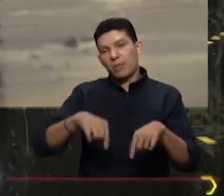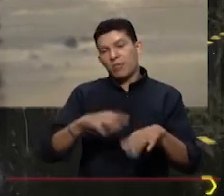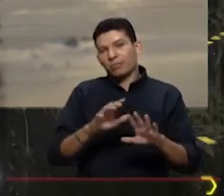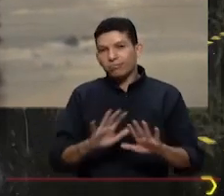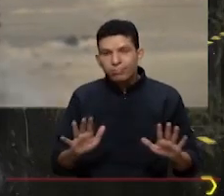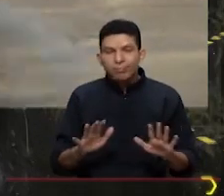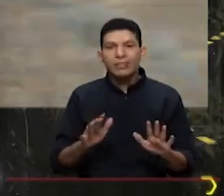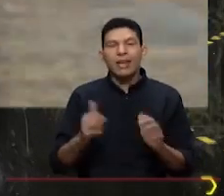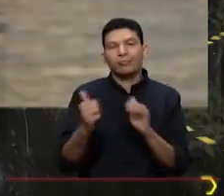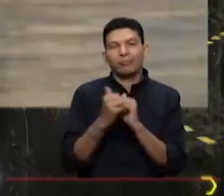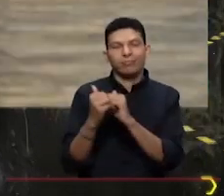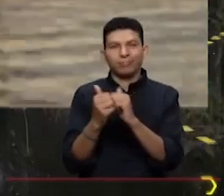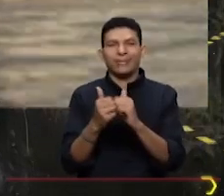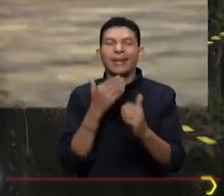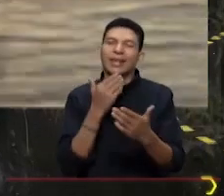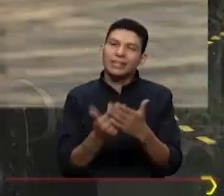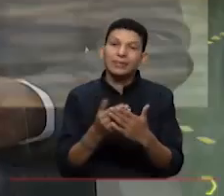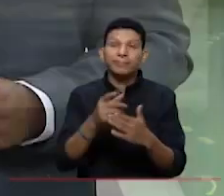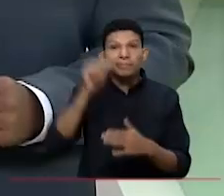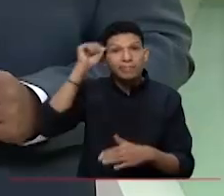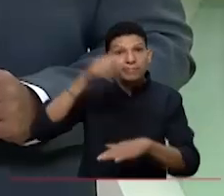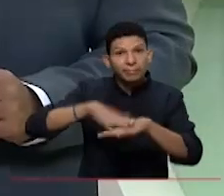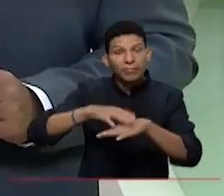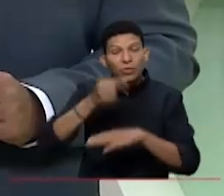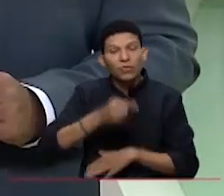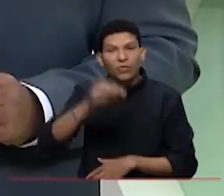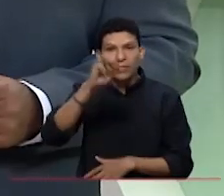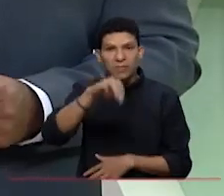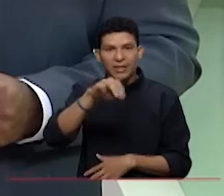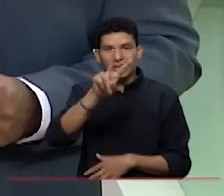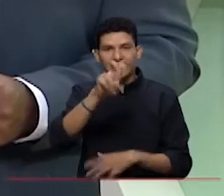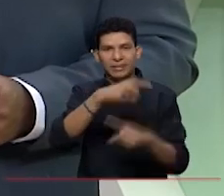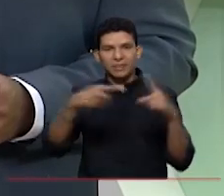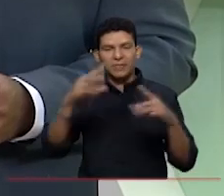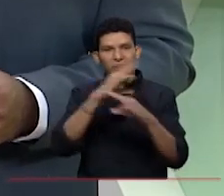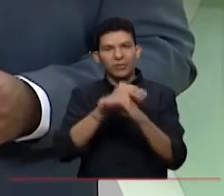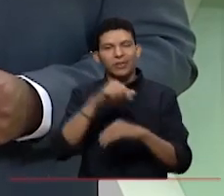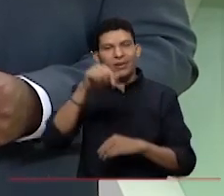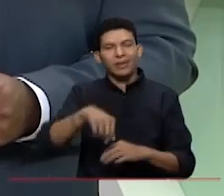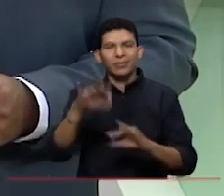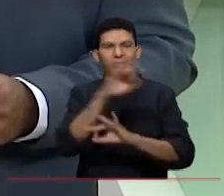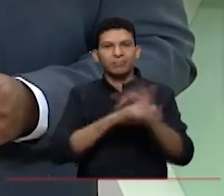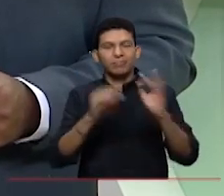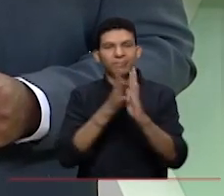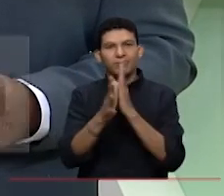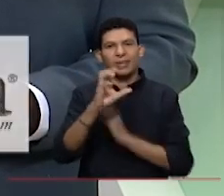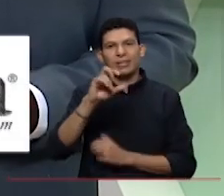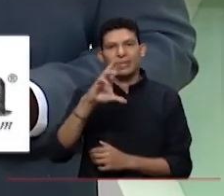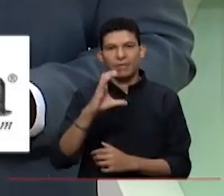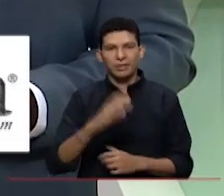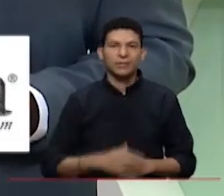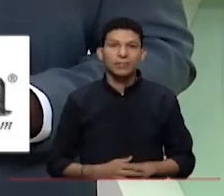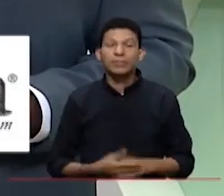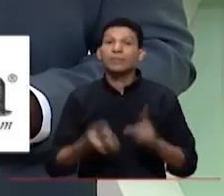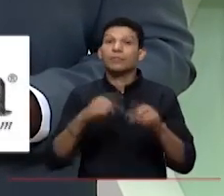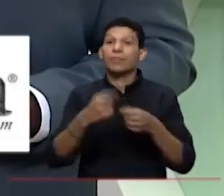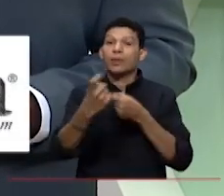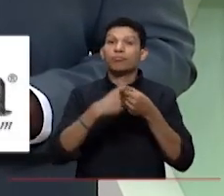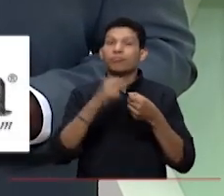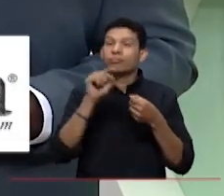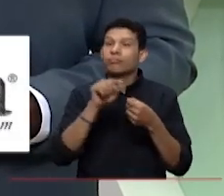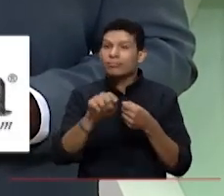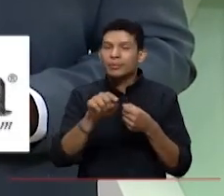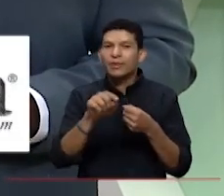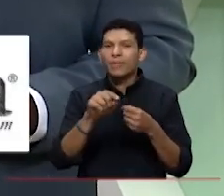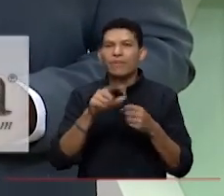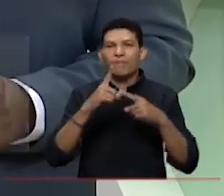Agradecemos su compañía y recuerden que nos vemos el próximo martes a las 7 y 30 de la noche en el informativo CBC. También pueden seguirnos